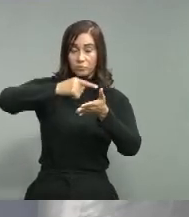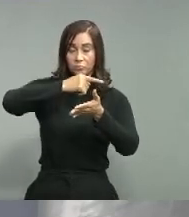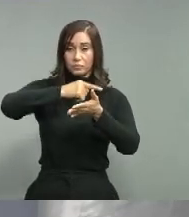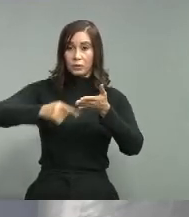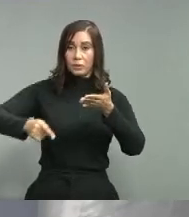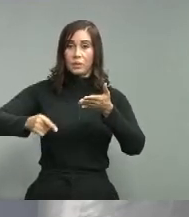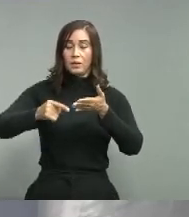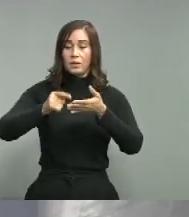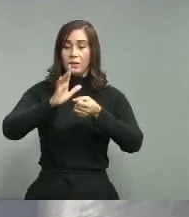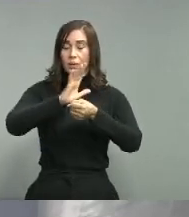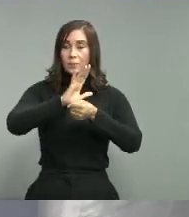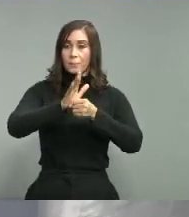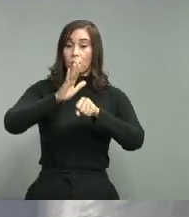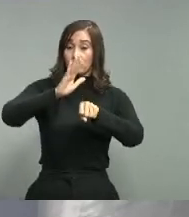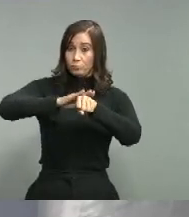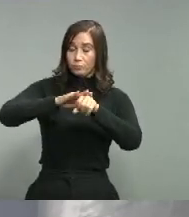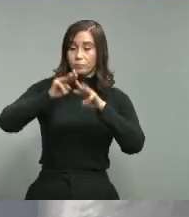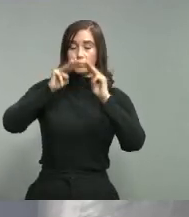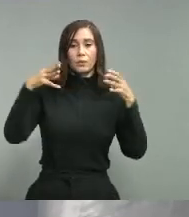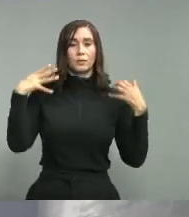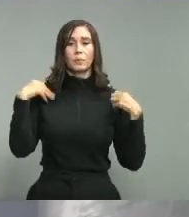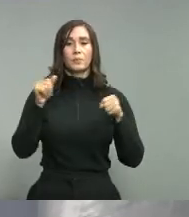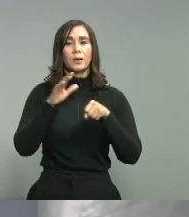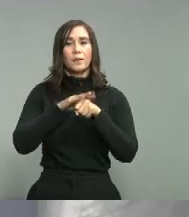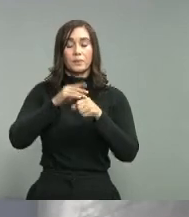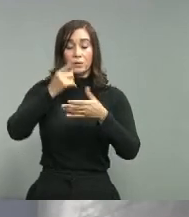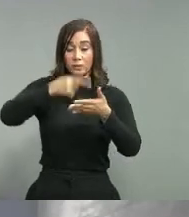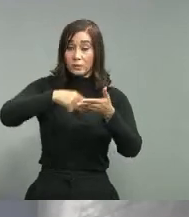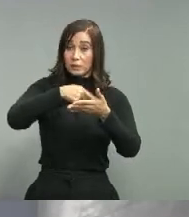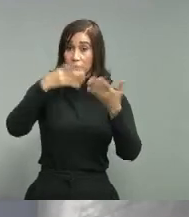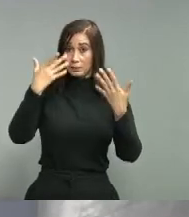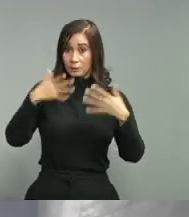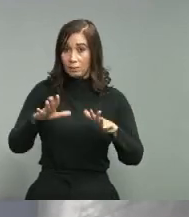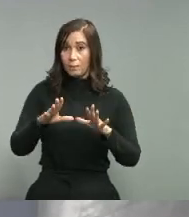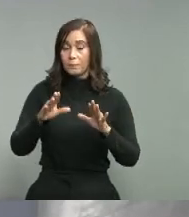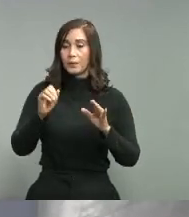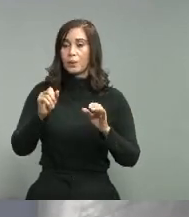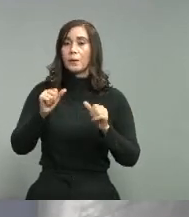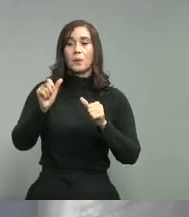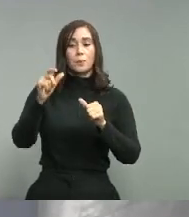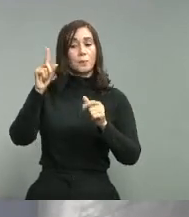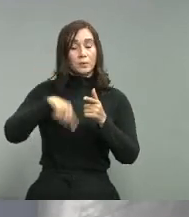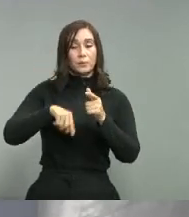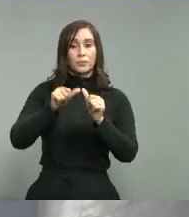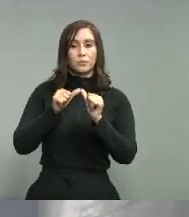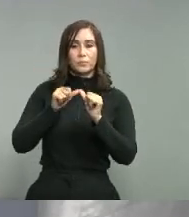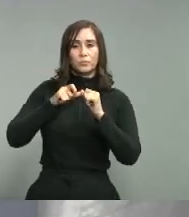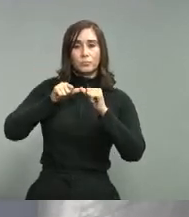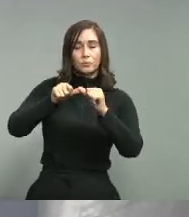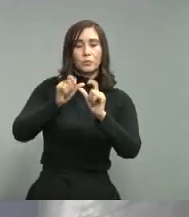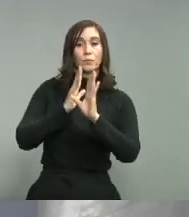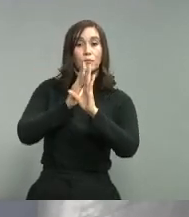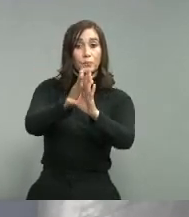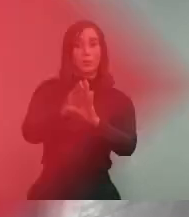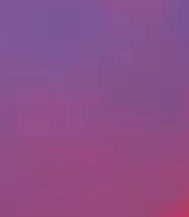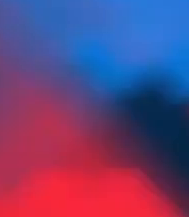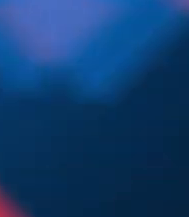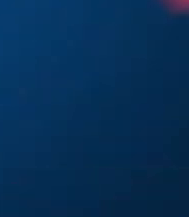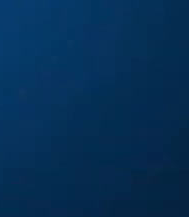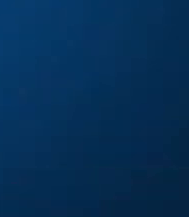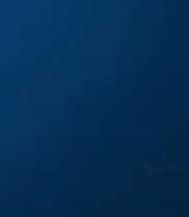llamados del Ministerio de Salud Pública y del Gobierno Nacional Muchísimas gracias